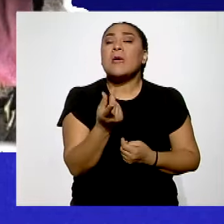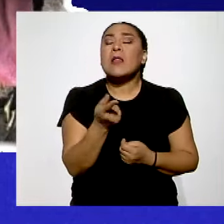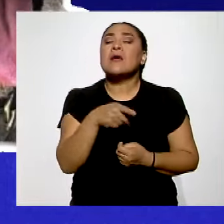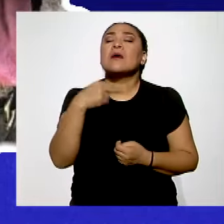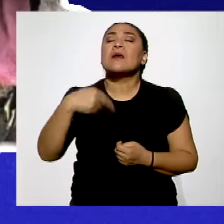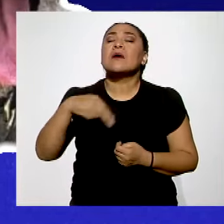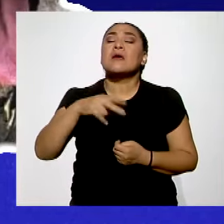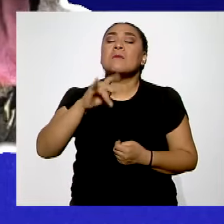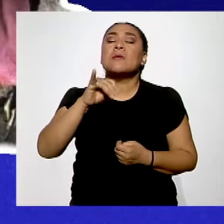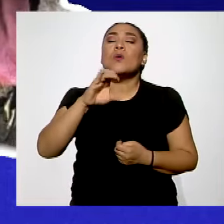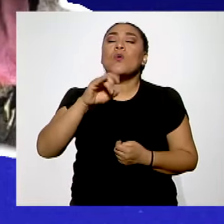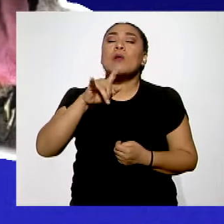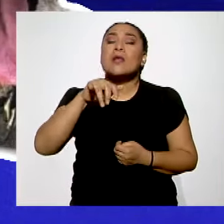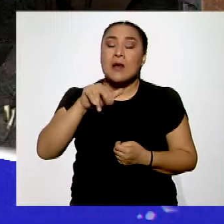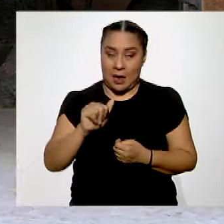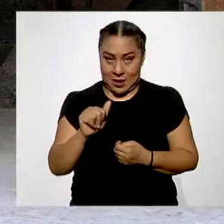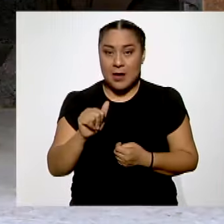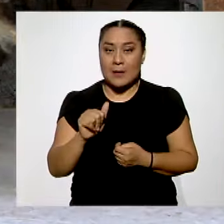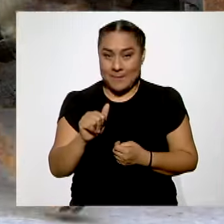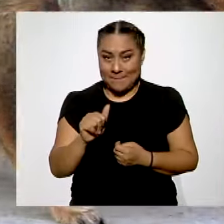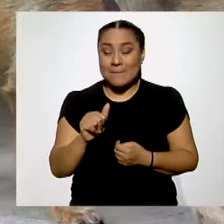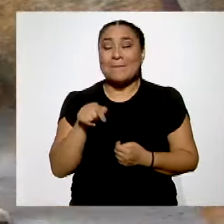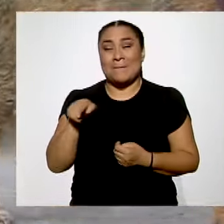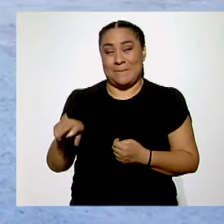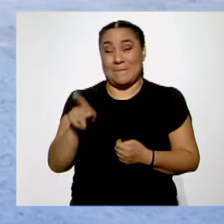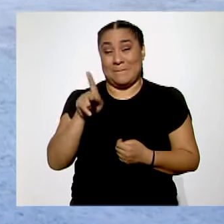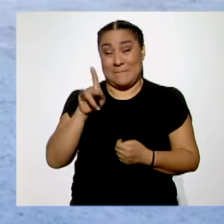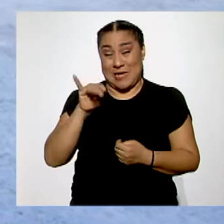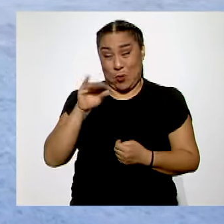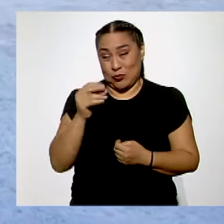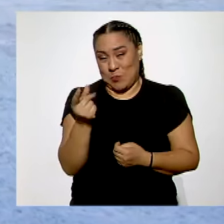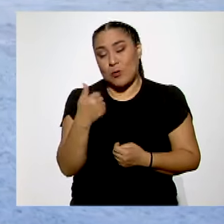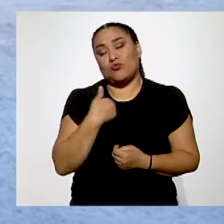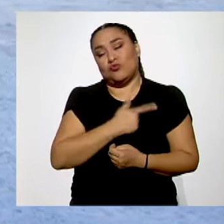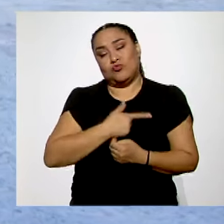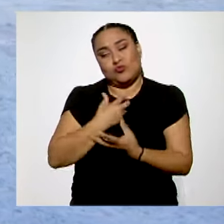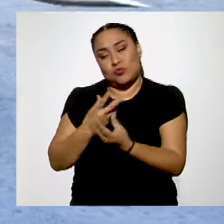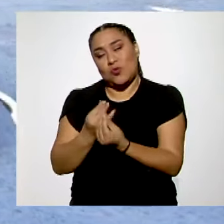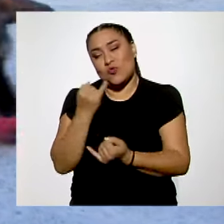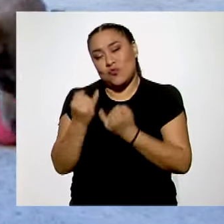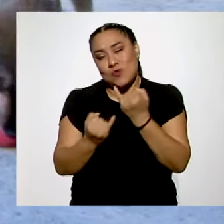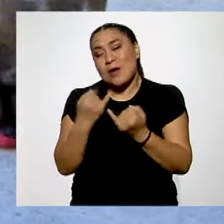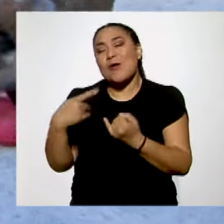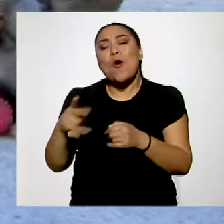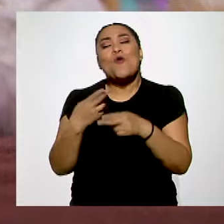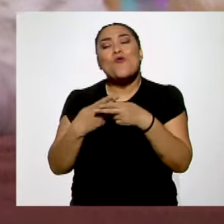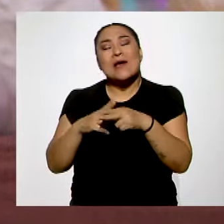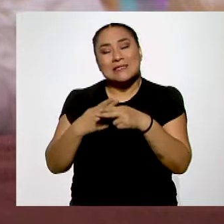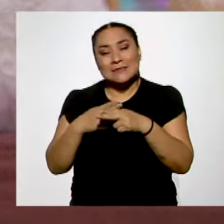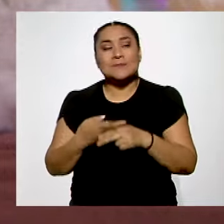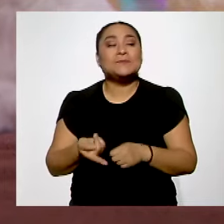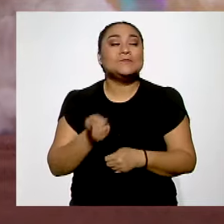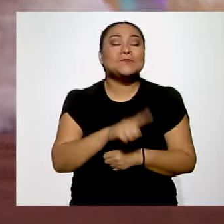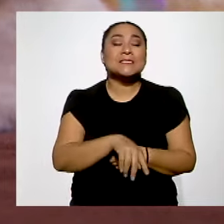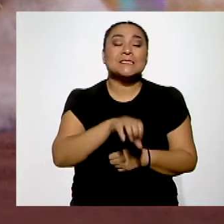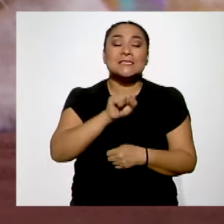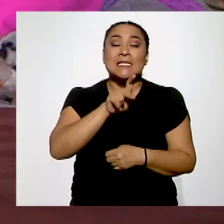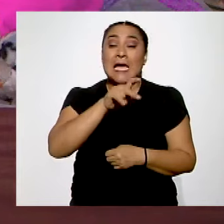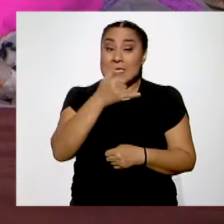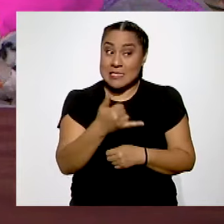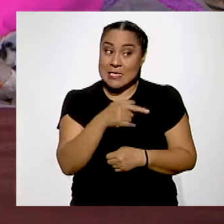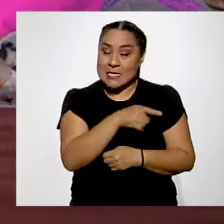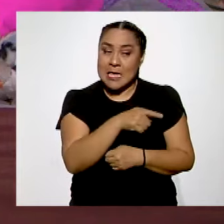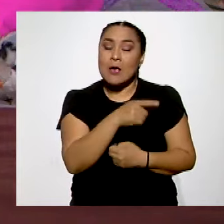se llama Picolina. Y con las picos me gusta jugar con su huesito. Y con Sky